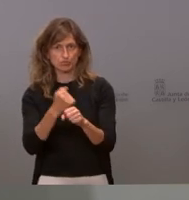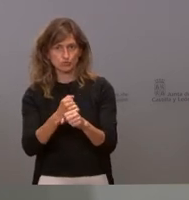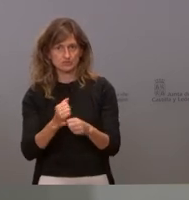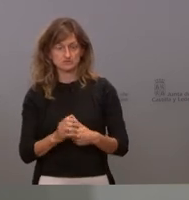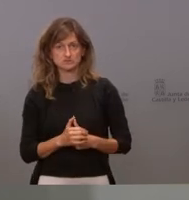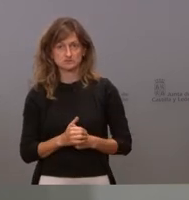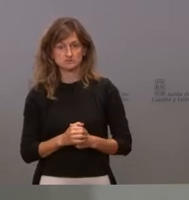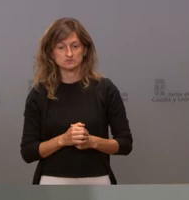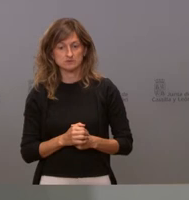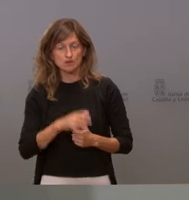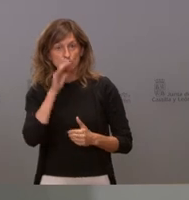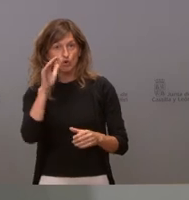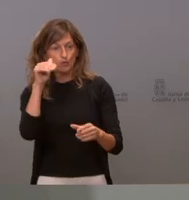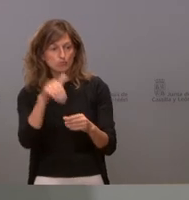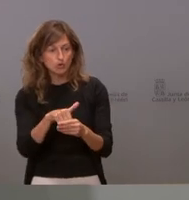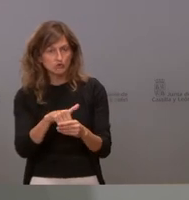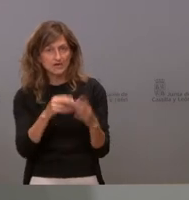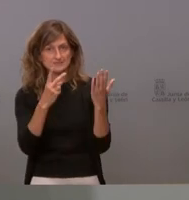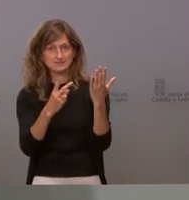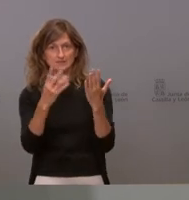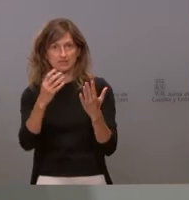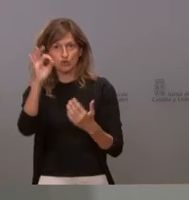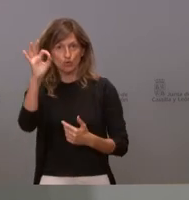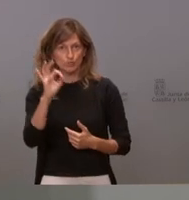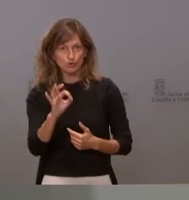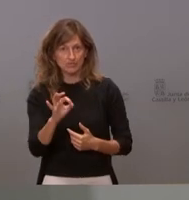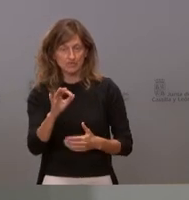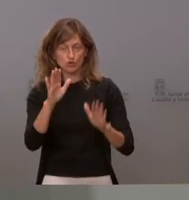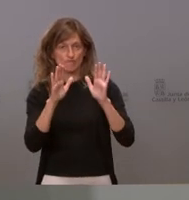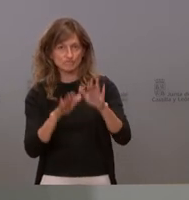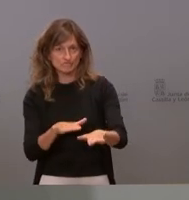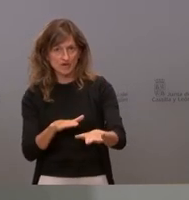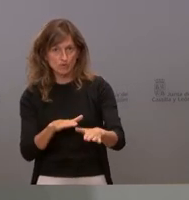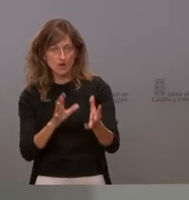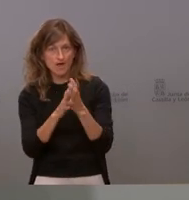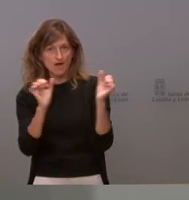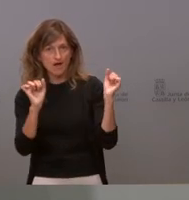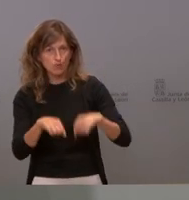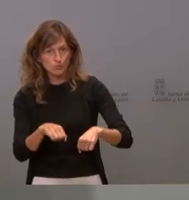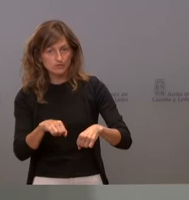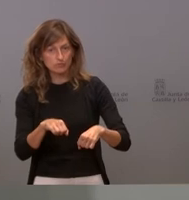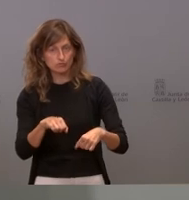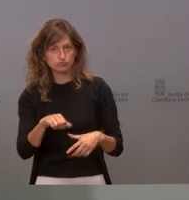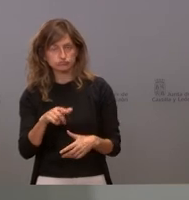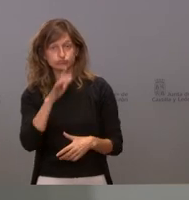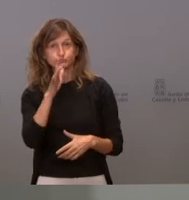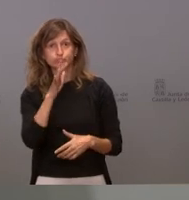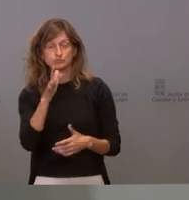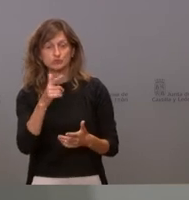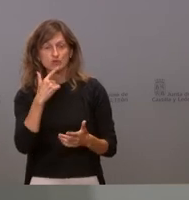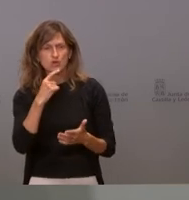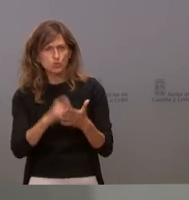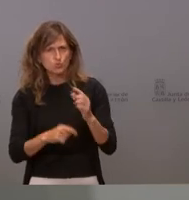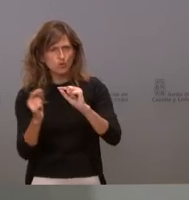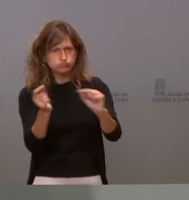han votado más del 75% a favor de un acuerdo que se consiguió con unas durísimas